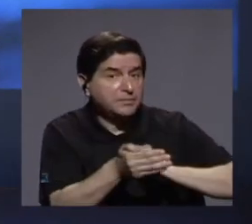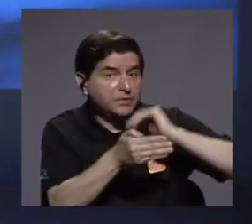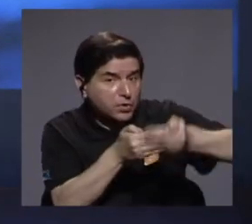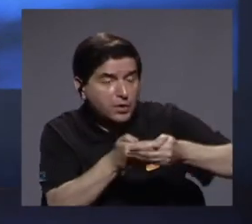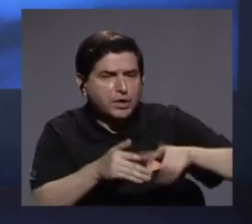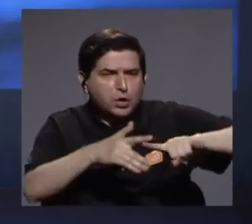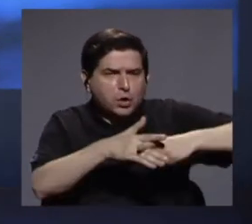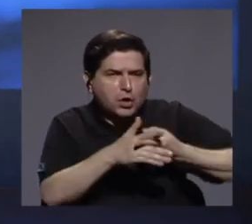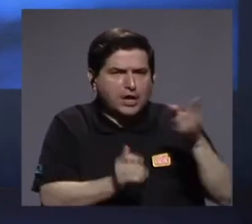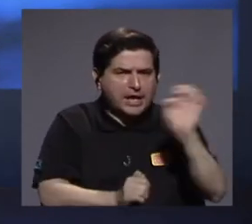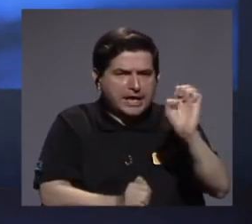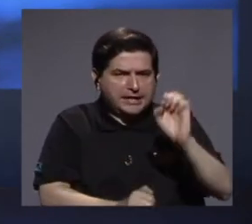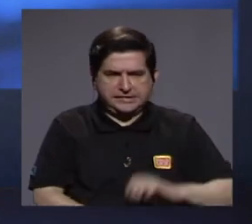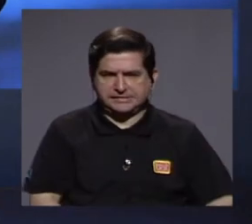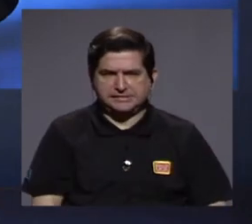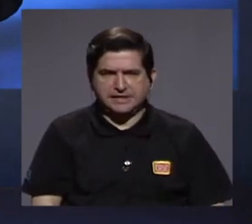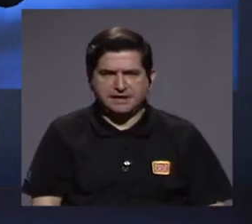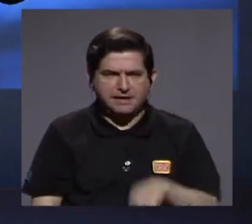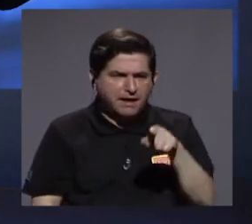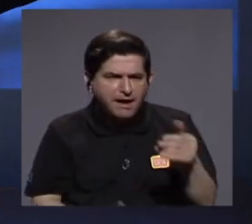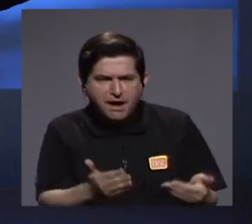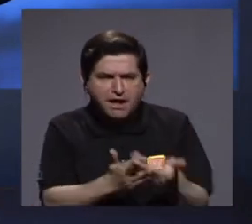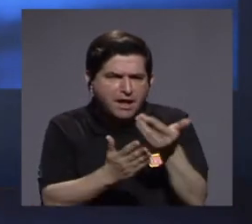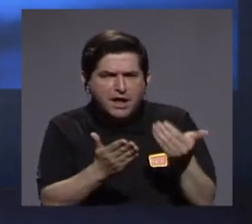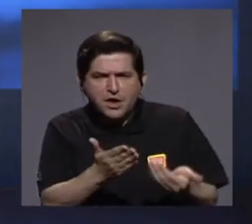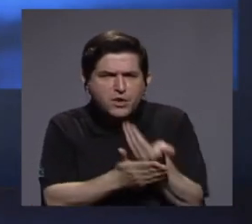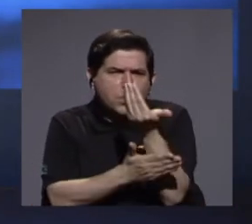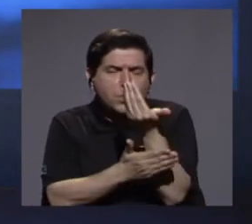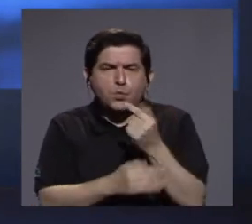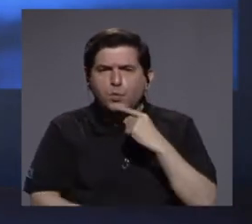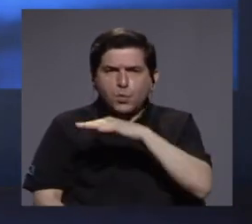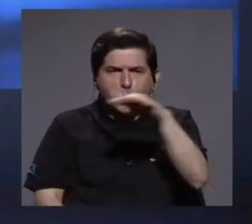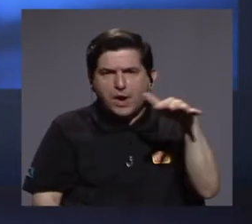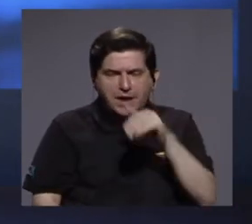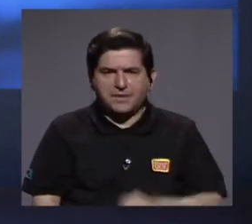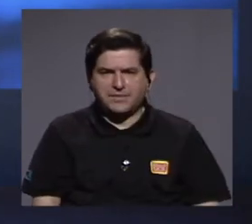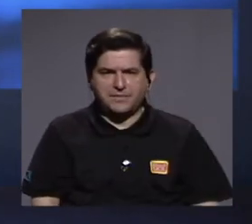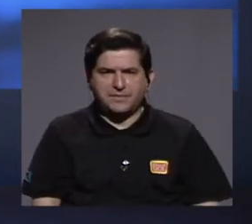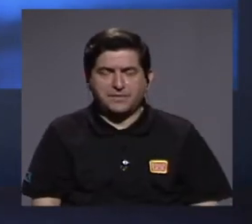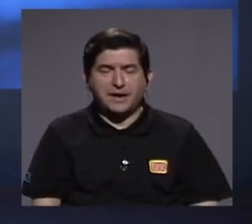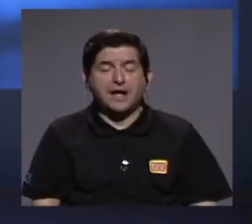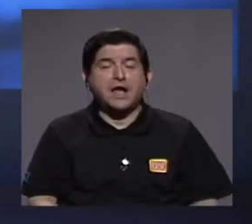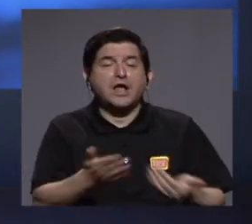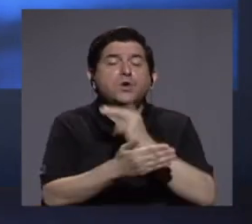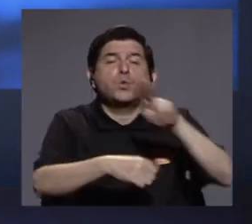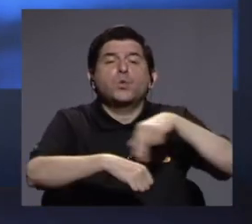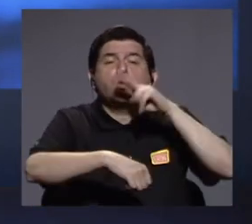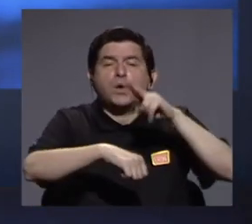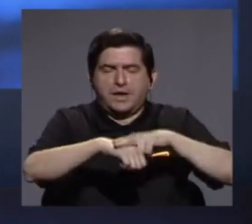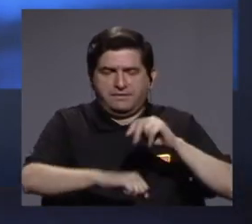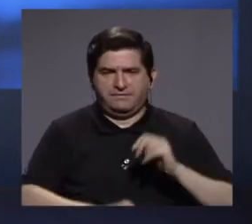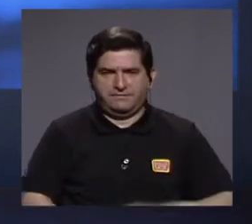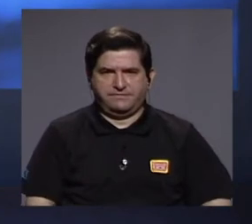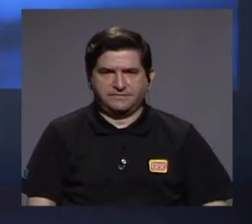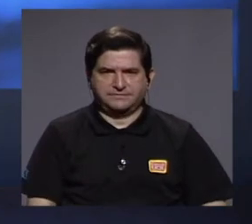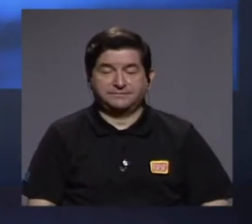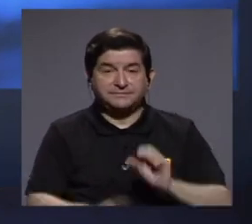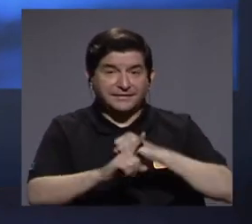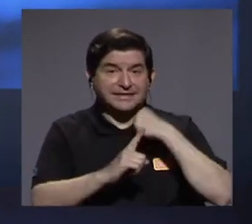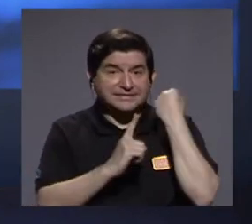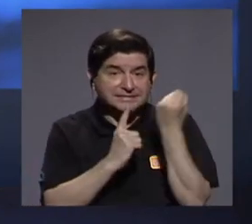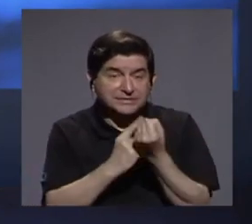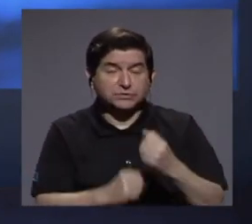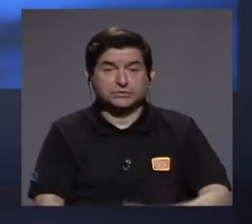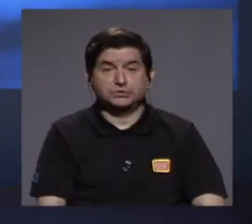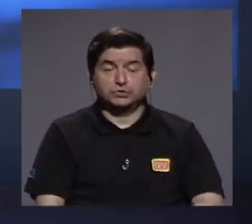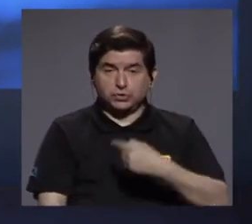iniciando enero nos encontramos una nueva realidad, lo llamado la nueva normalidad y una nueva normalidad que